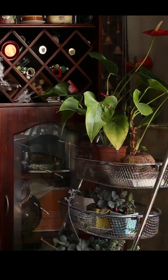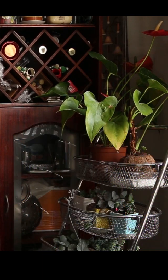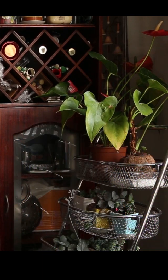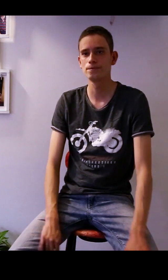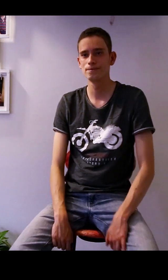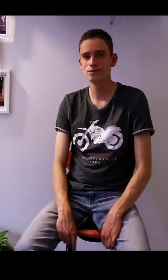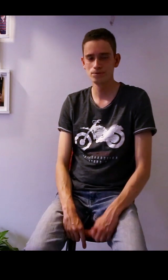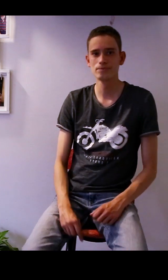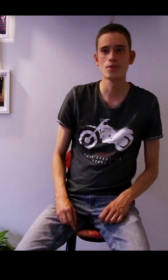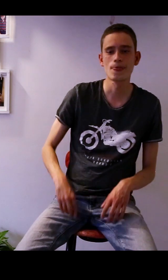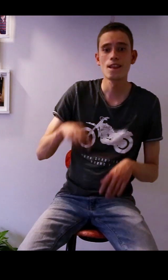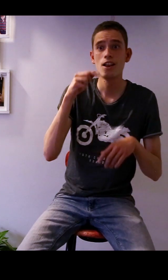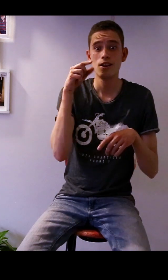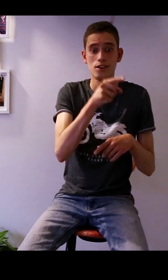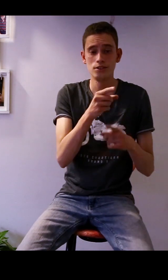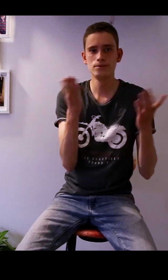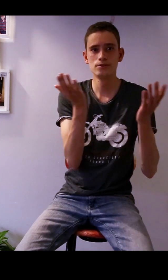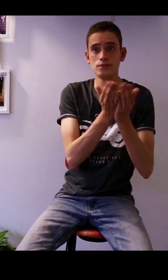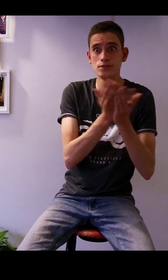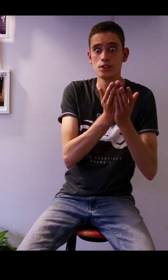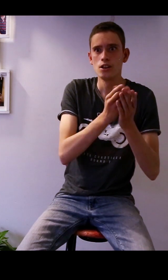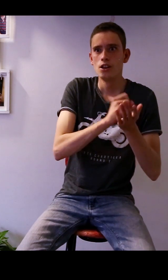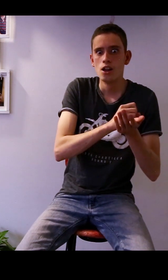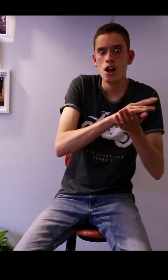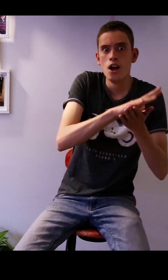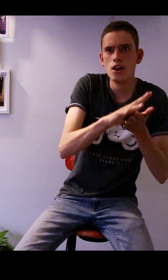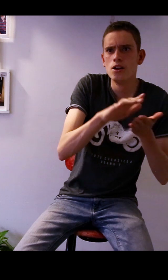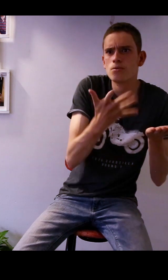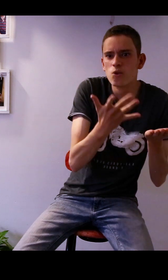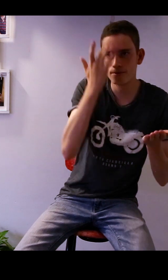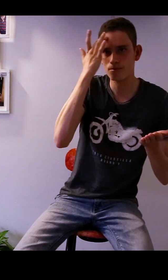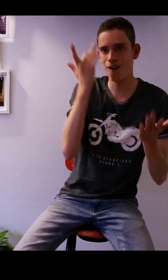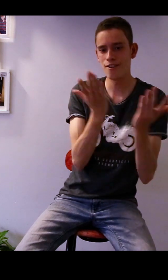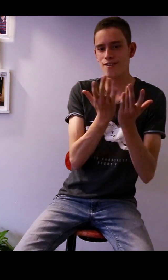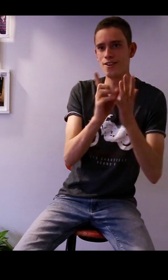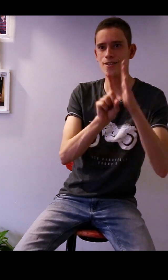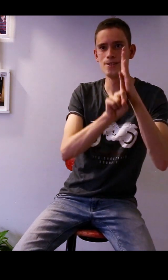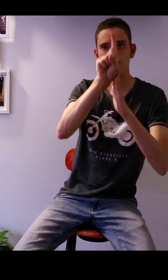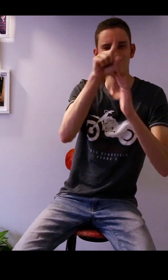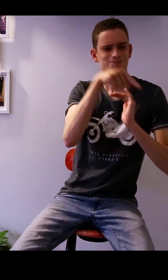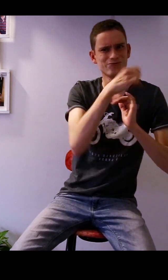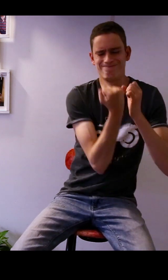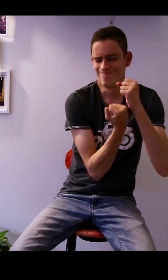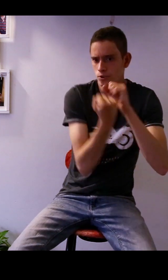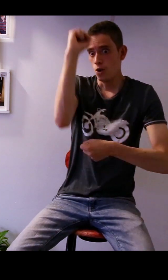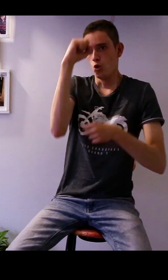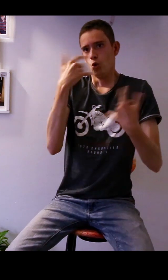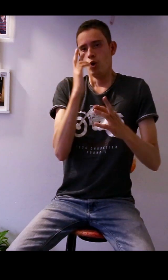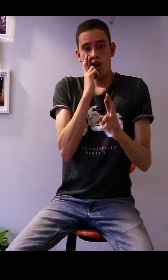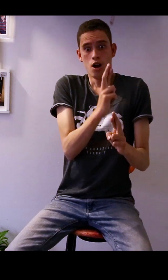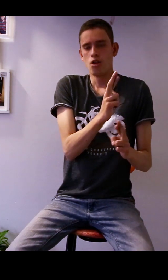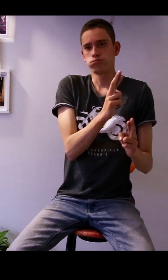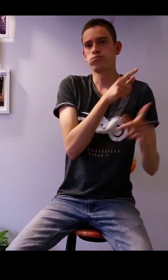experiencia. Este semestre lo estudiamos gratis. Los estudiantes que ganamos y fuimos reconocidos con el proyecto